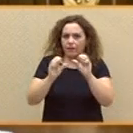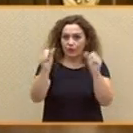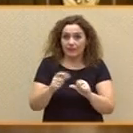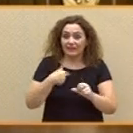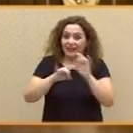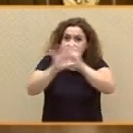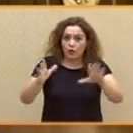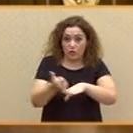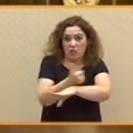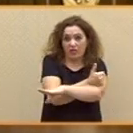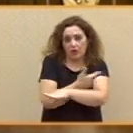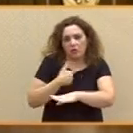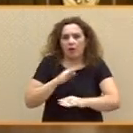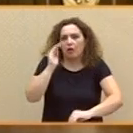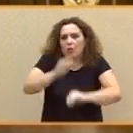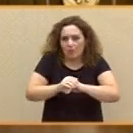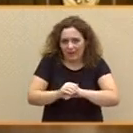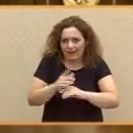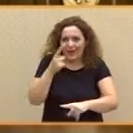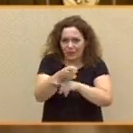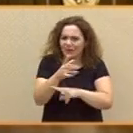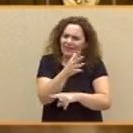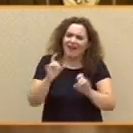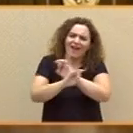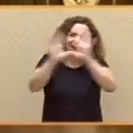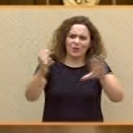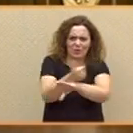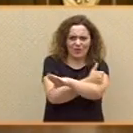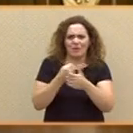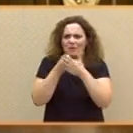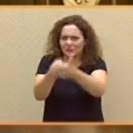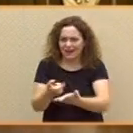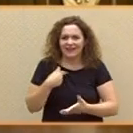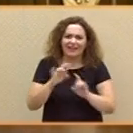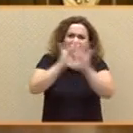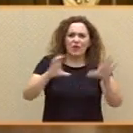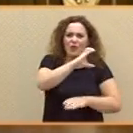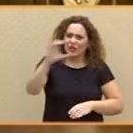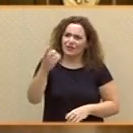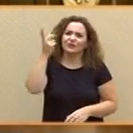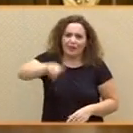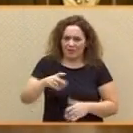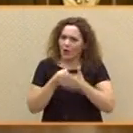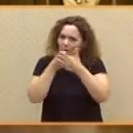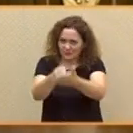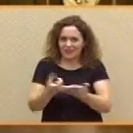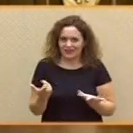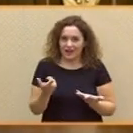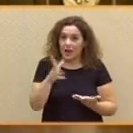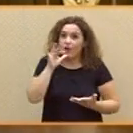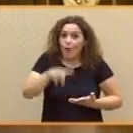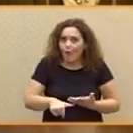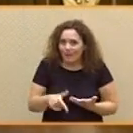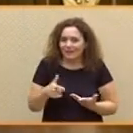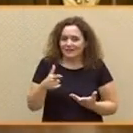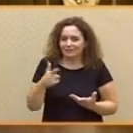órdenes que les dieron desde arriba y les apoyaría. Estaba claro que Coalición Canaria sería también su bastón. Hoy se especula respecto